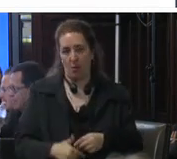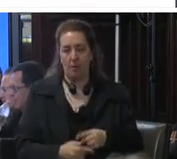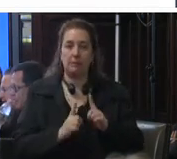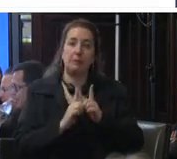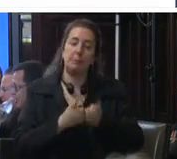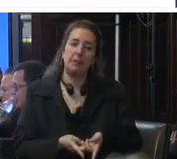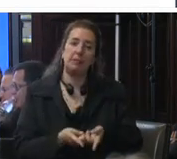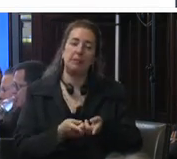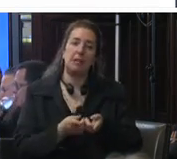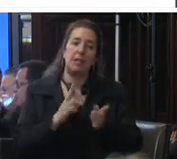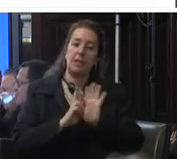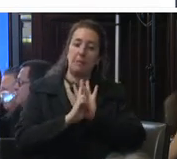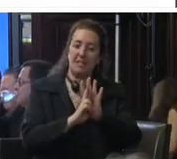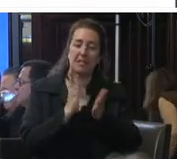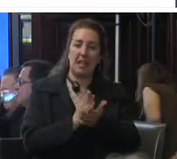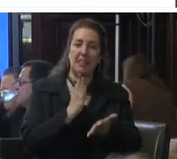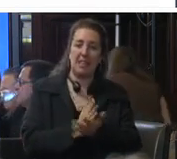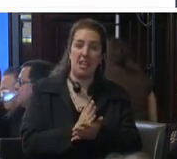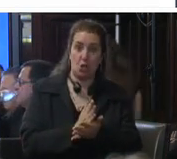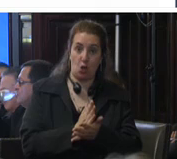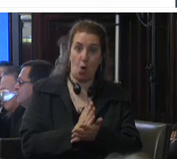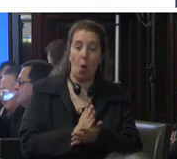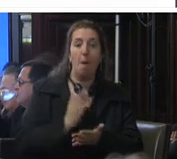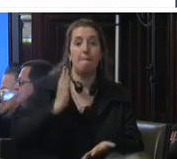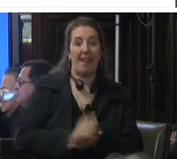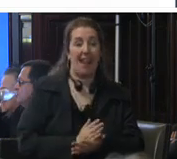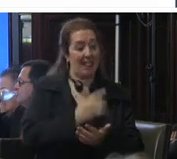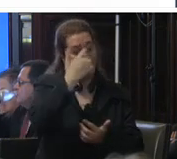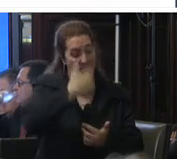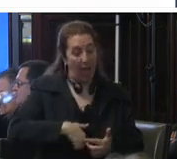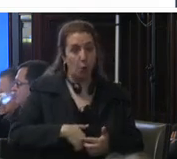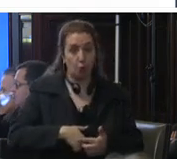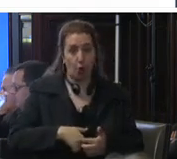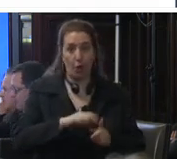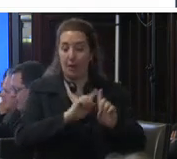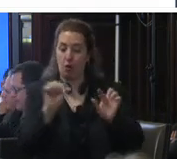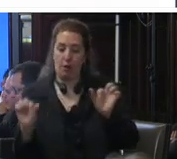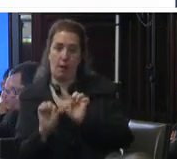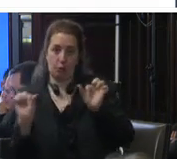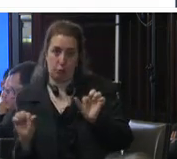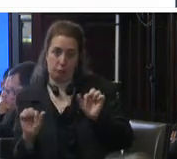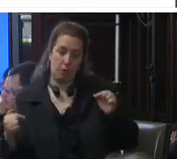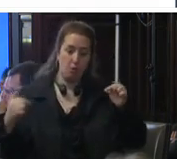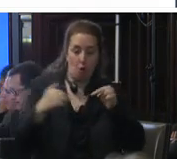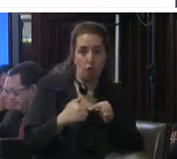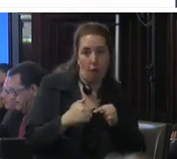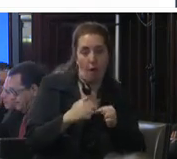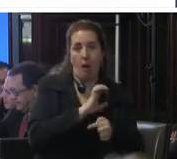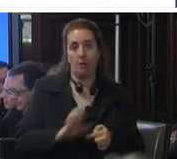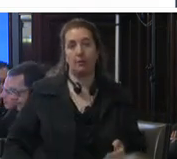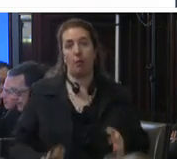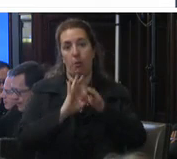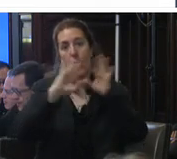representa un derecho penal de autor y no del acto contraria a un estado democrático de derecho igualmente